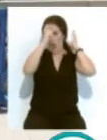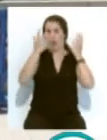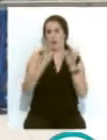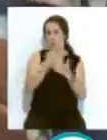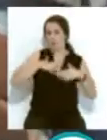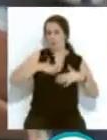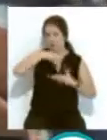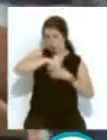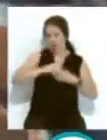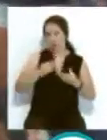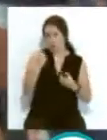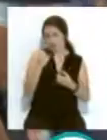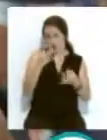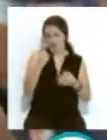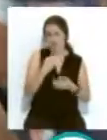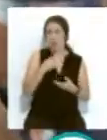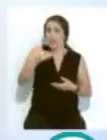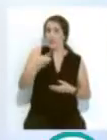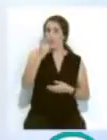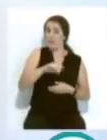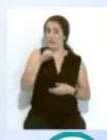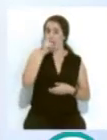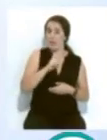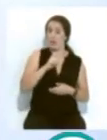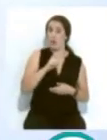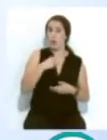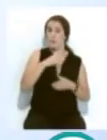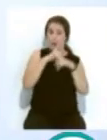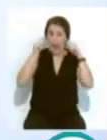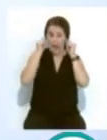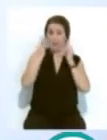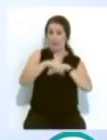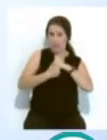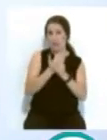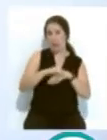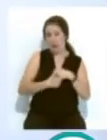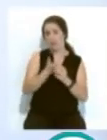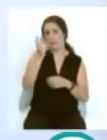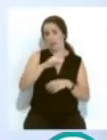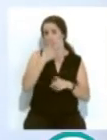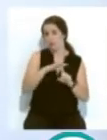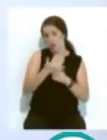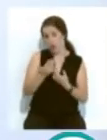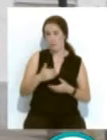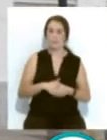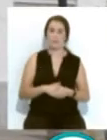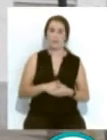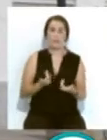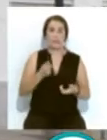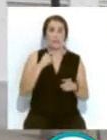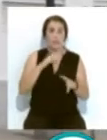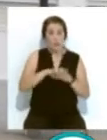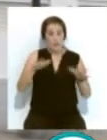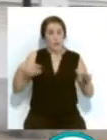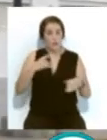ropa interior que siempre es necesaria, añadido este año con mascarillas y geles por las circunstancias. El reparto se